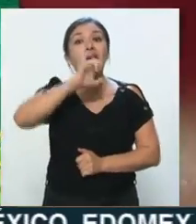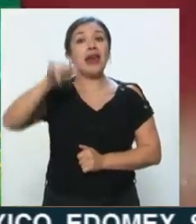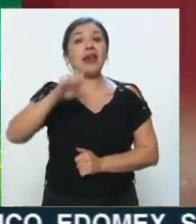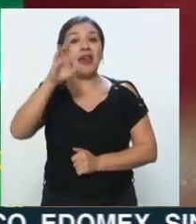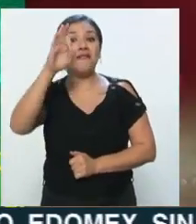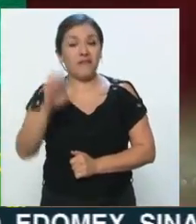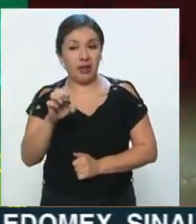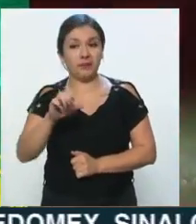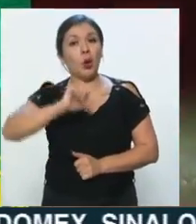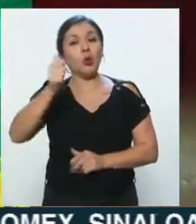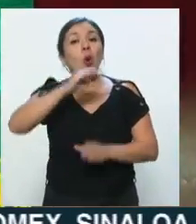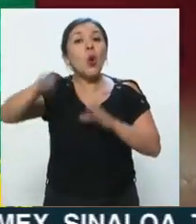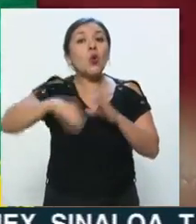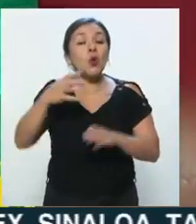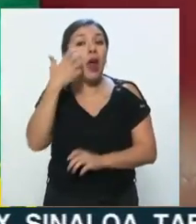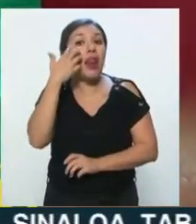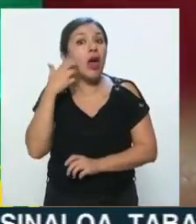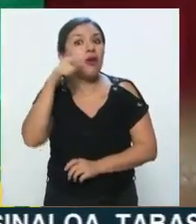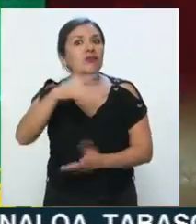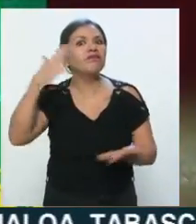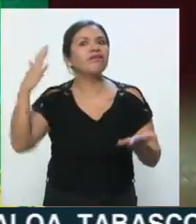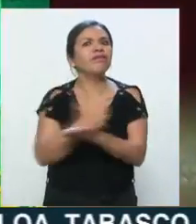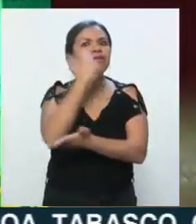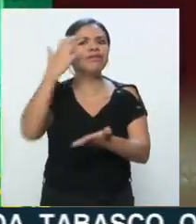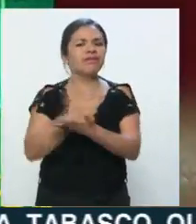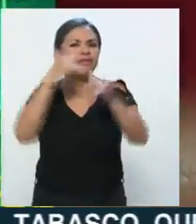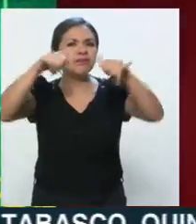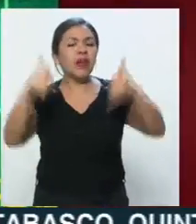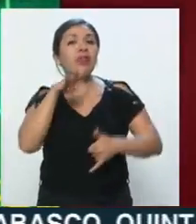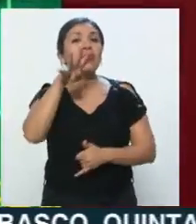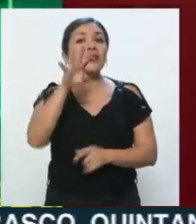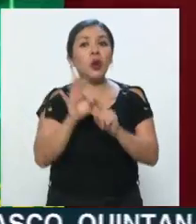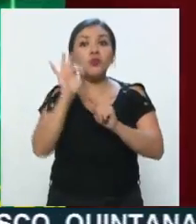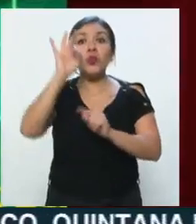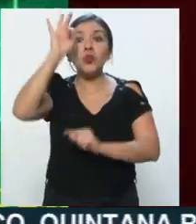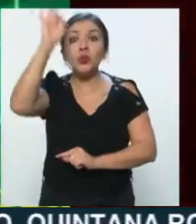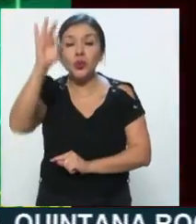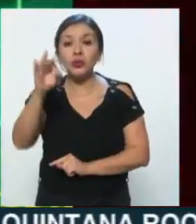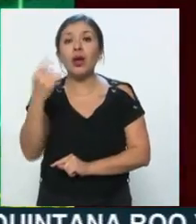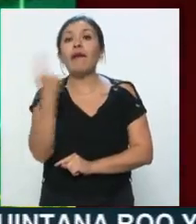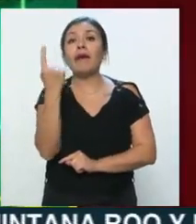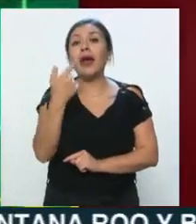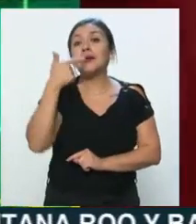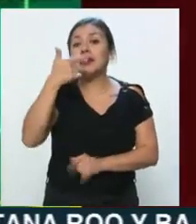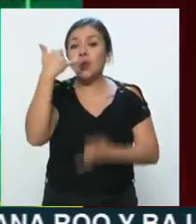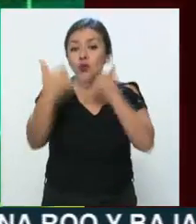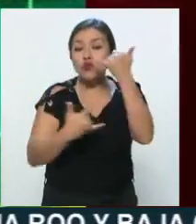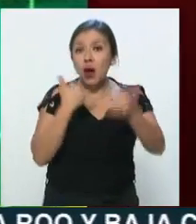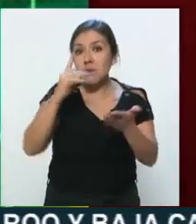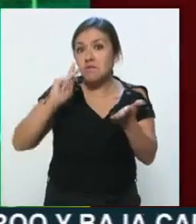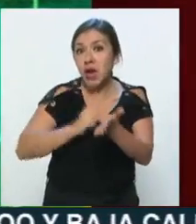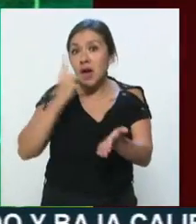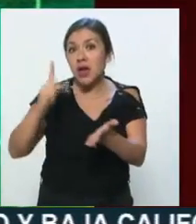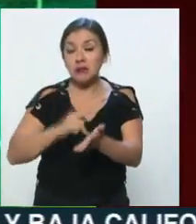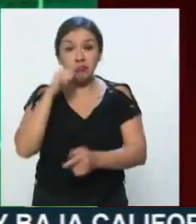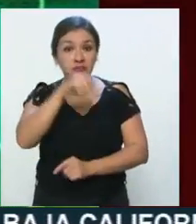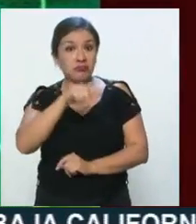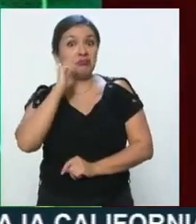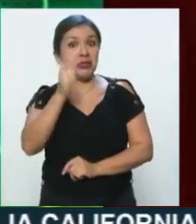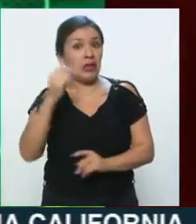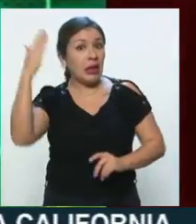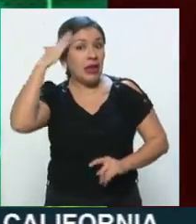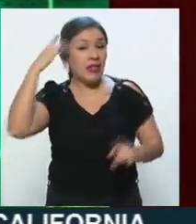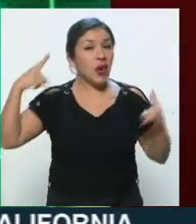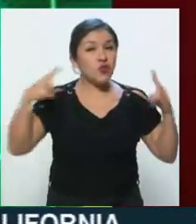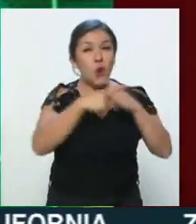ya que el Club León marcha como invicto y líder del torneo con 19 puntos después de 7 jornadas. Además, Sosa es el líder de